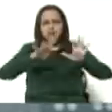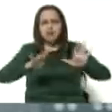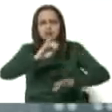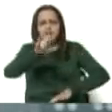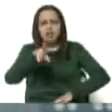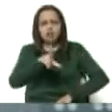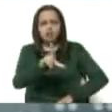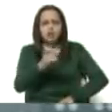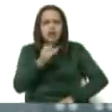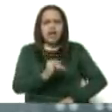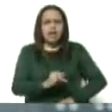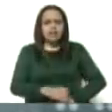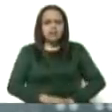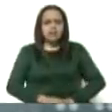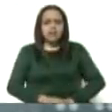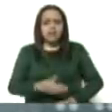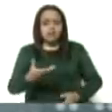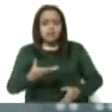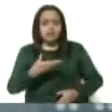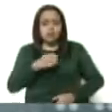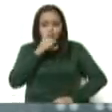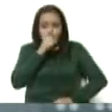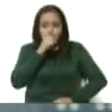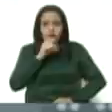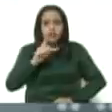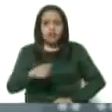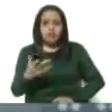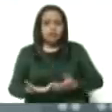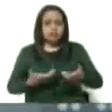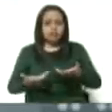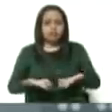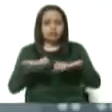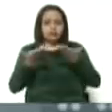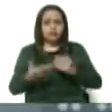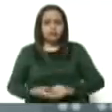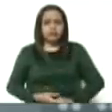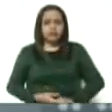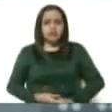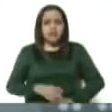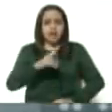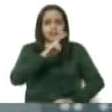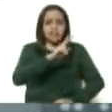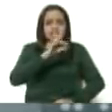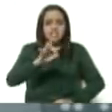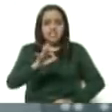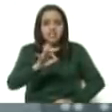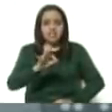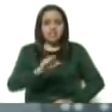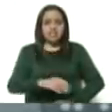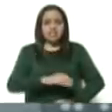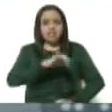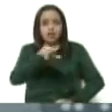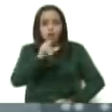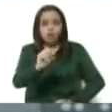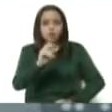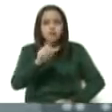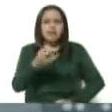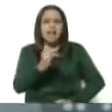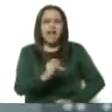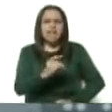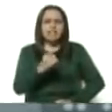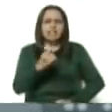fiebre y tos seca. El día 23 de junio se le agregan estos síntomas la pérdida del olfato, pérdida del gusto,